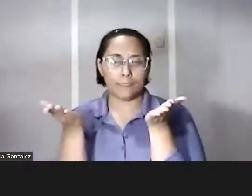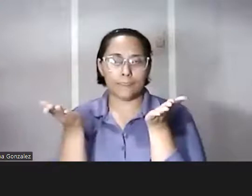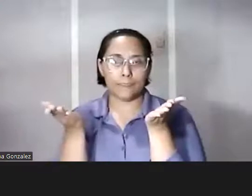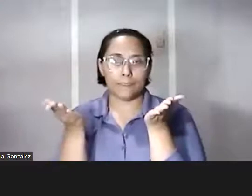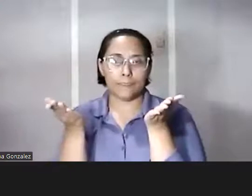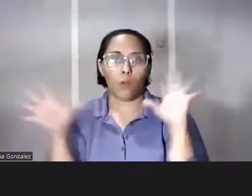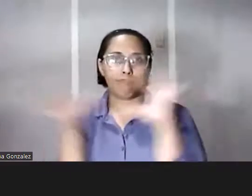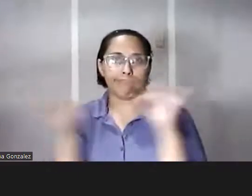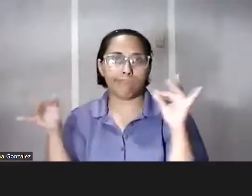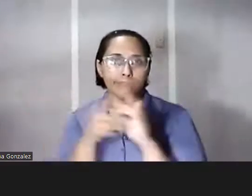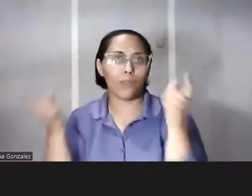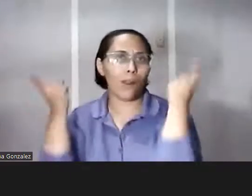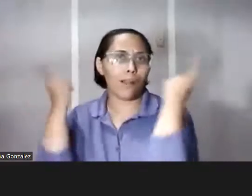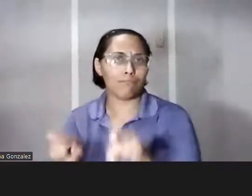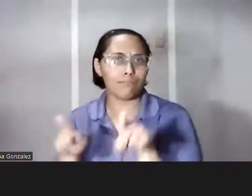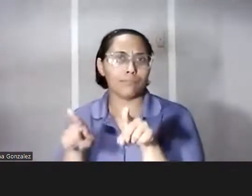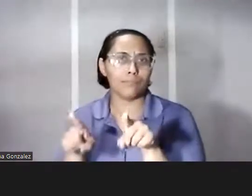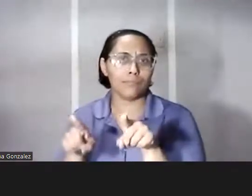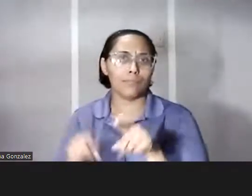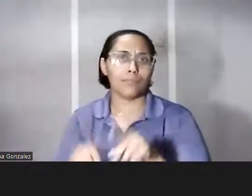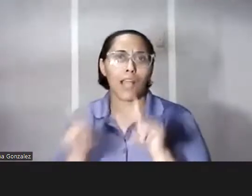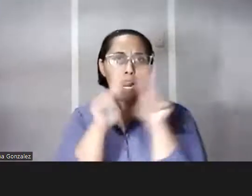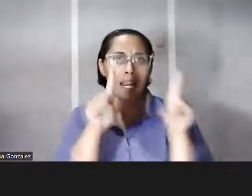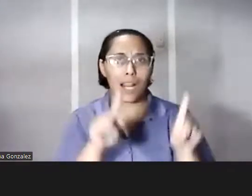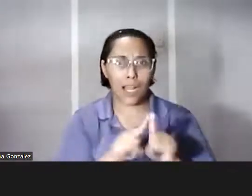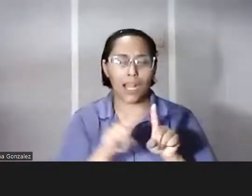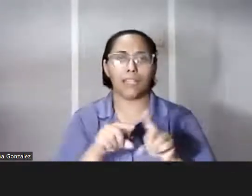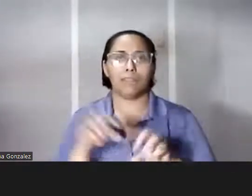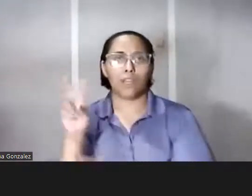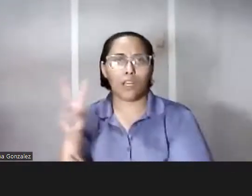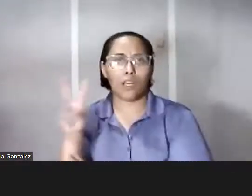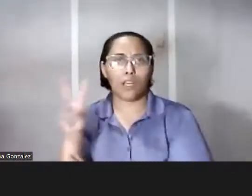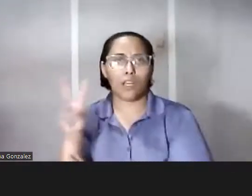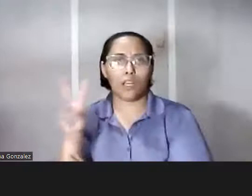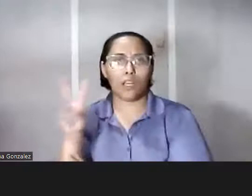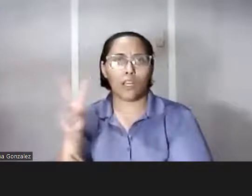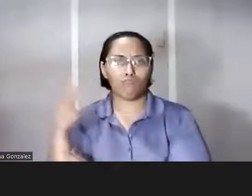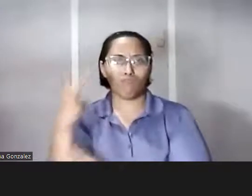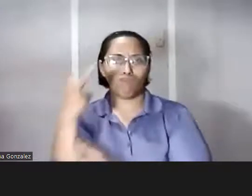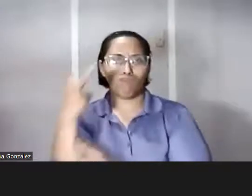cuento lo que sucedió en el marco de la Segunda Guerra Mundial en Puerto Rico